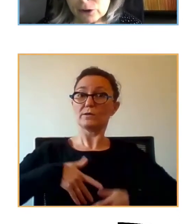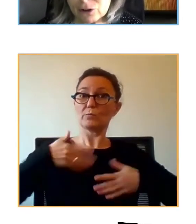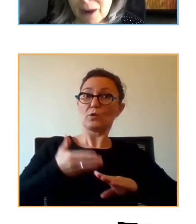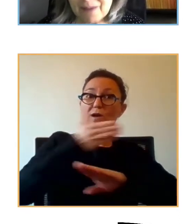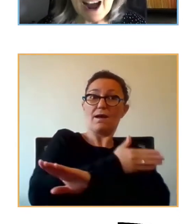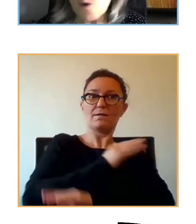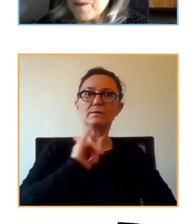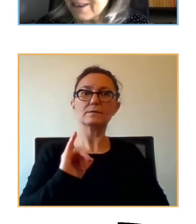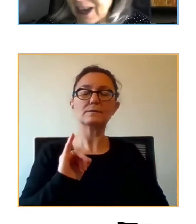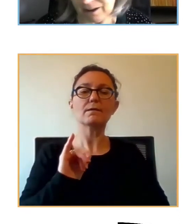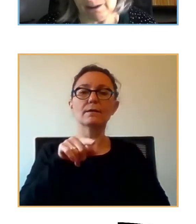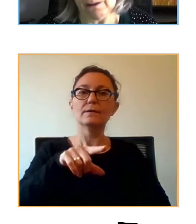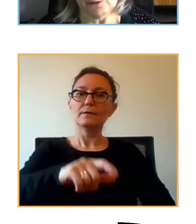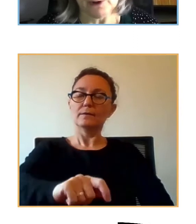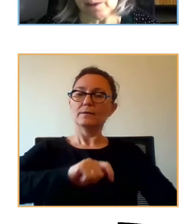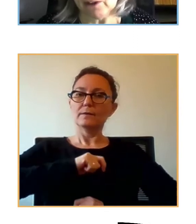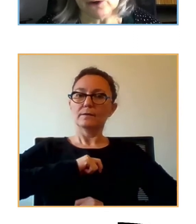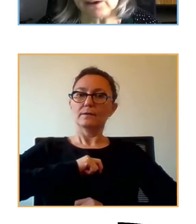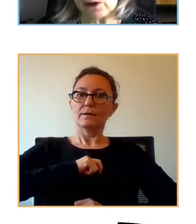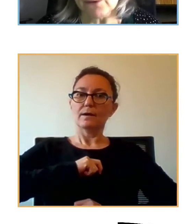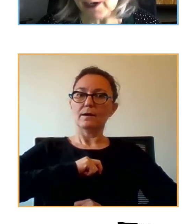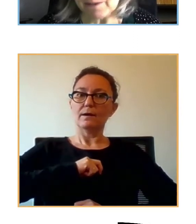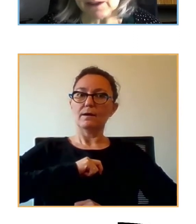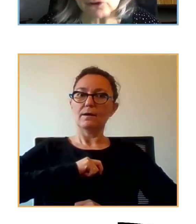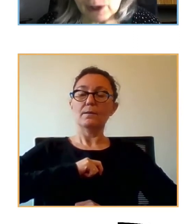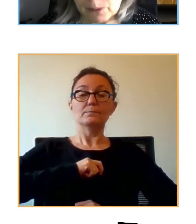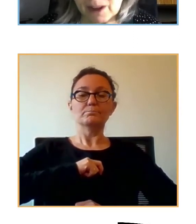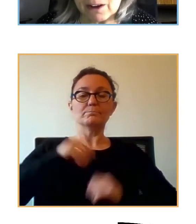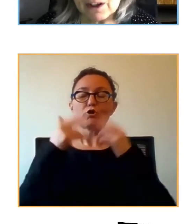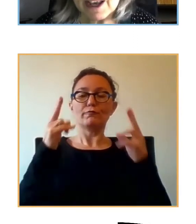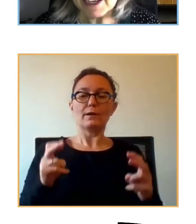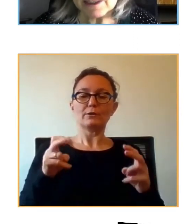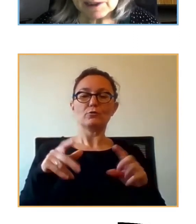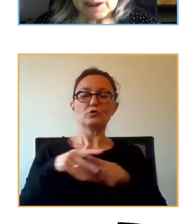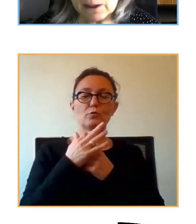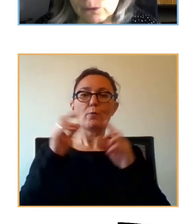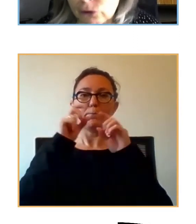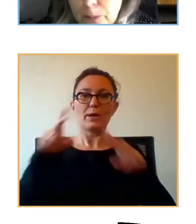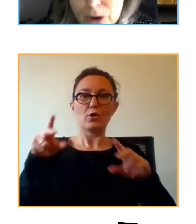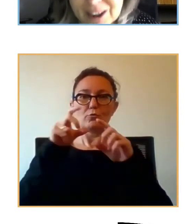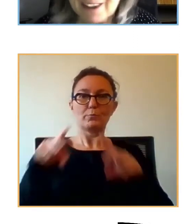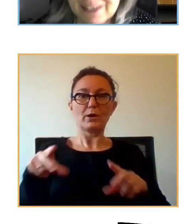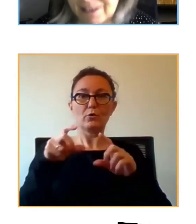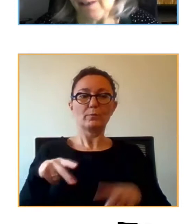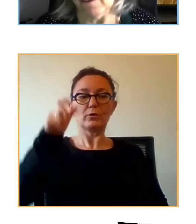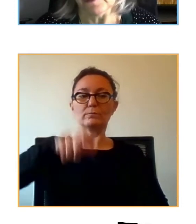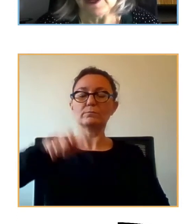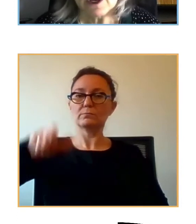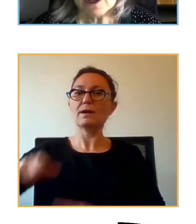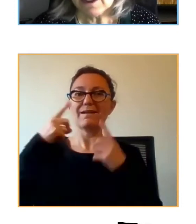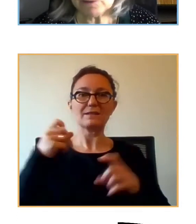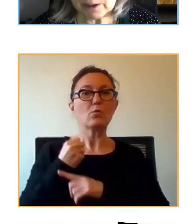esto nos va a aumentar los problemas durante el confinamiento. Es una población que debe tener un soporte de inicio.